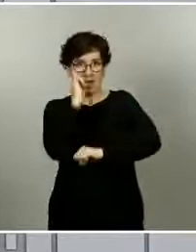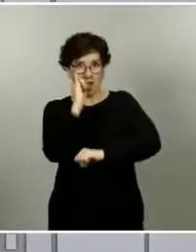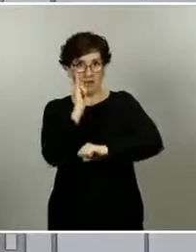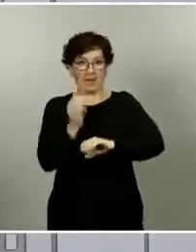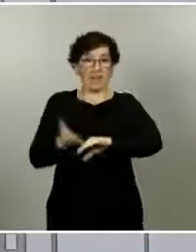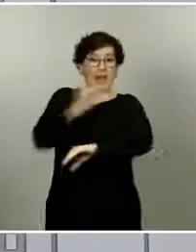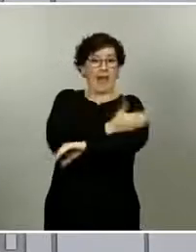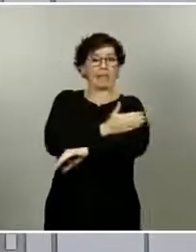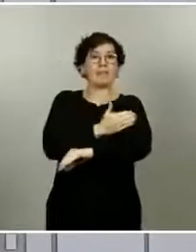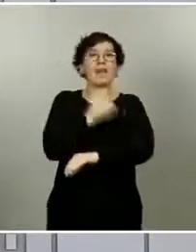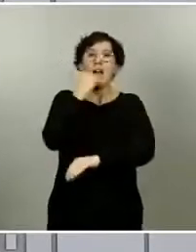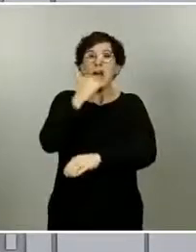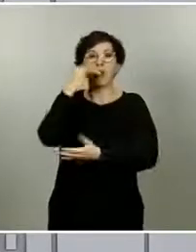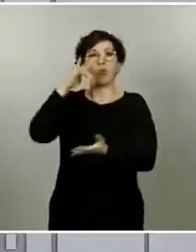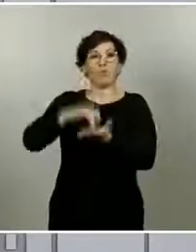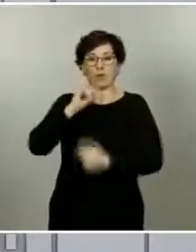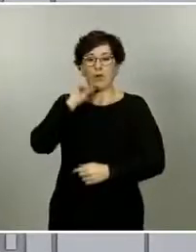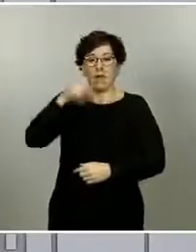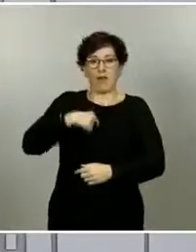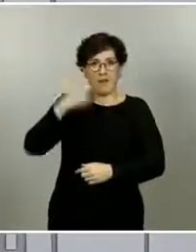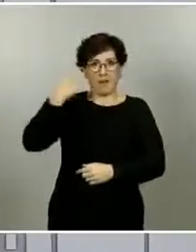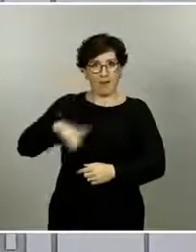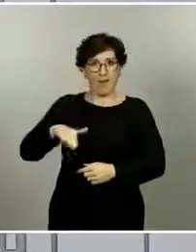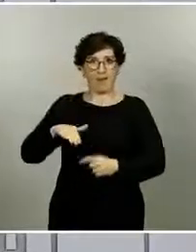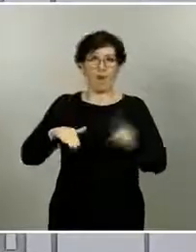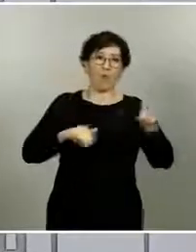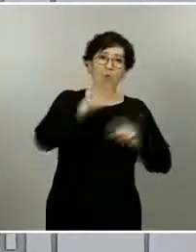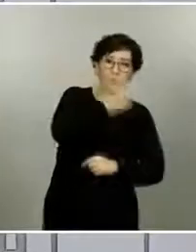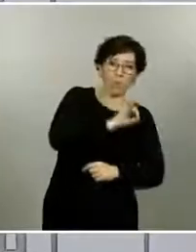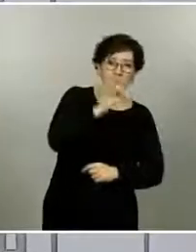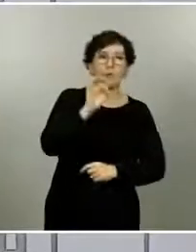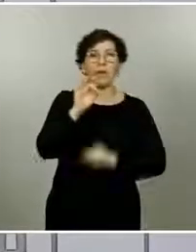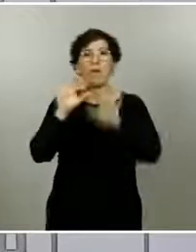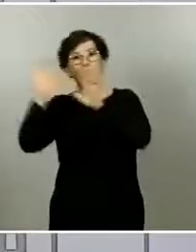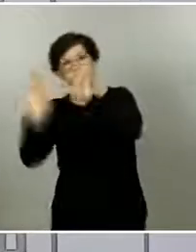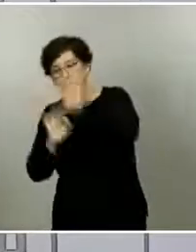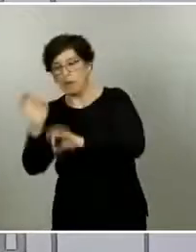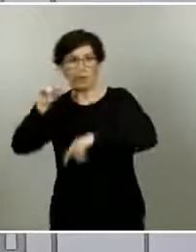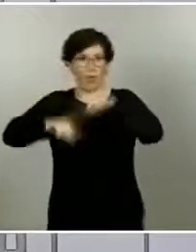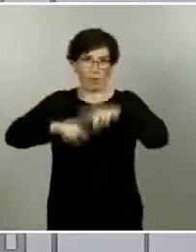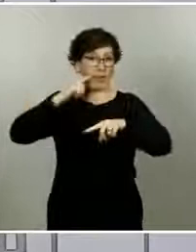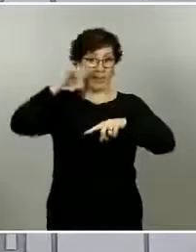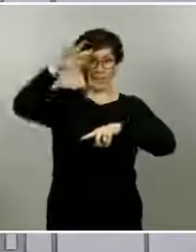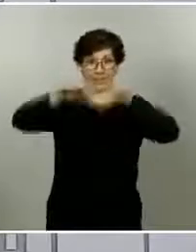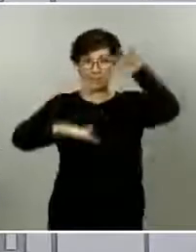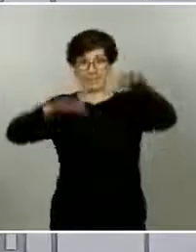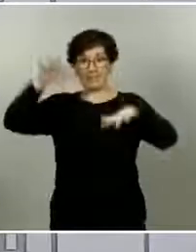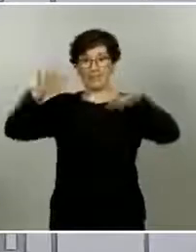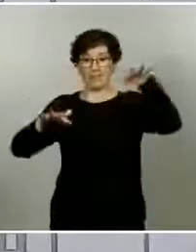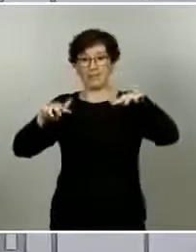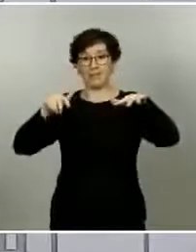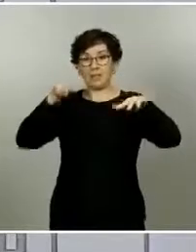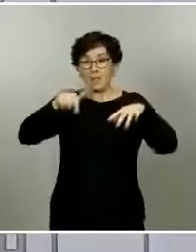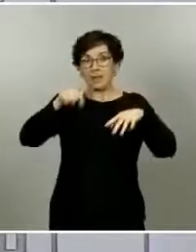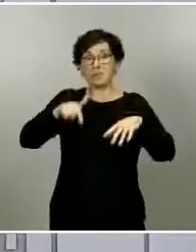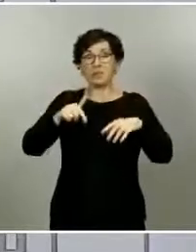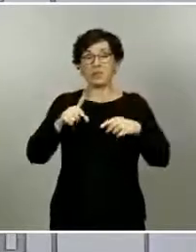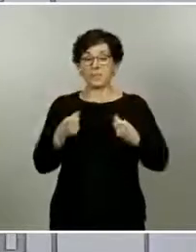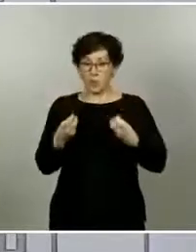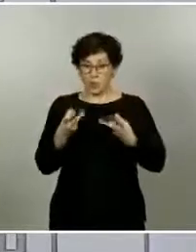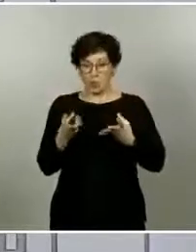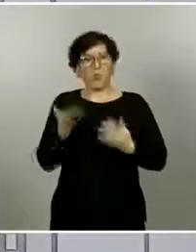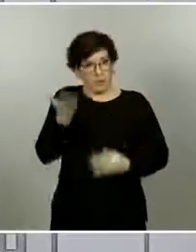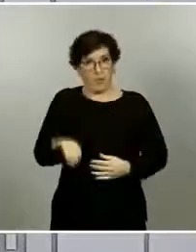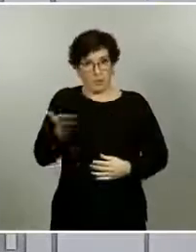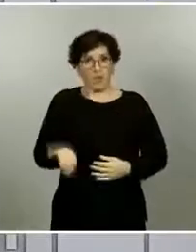estado a priori infectados por el virus, esta variabilidad, que es importante en términos